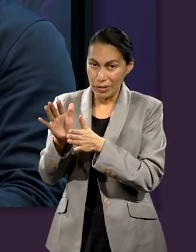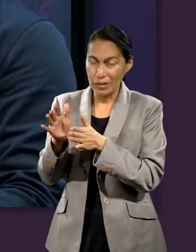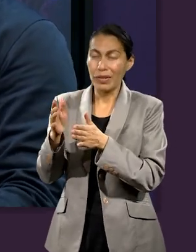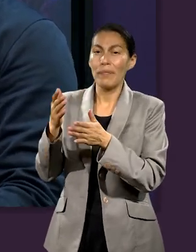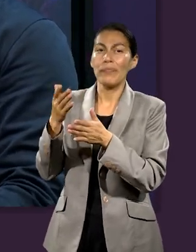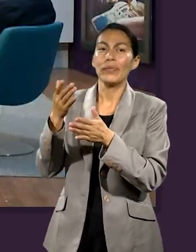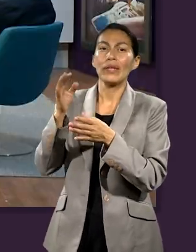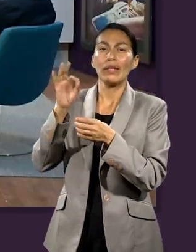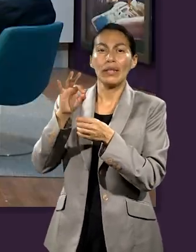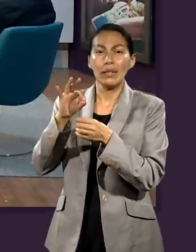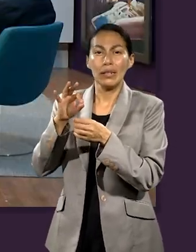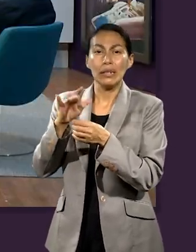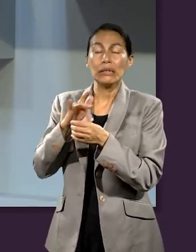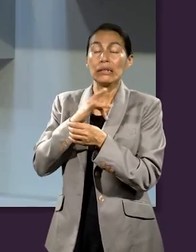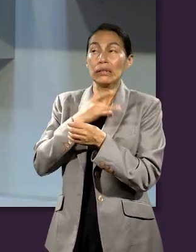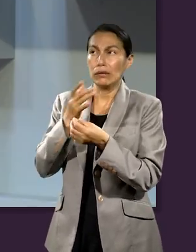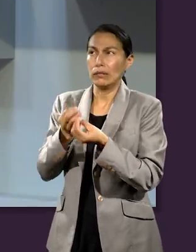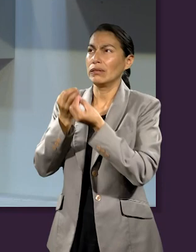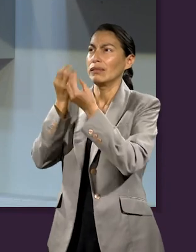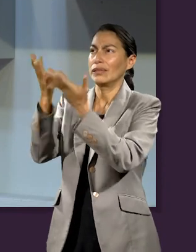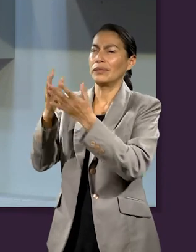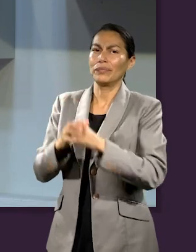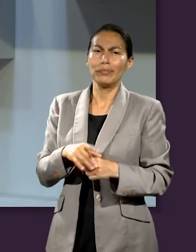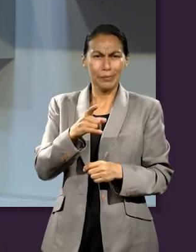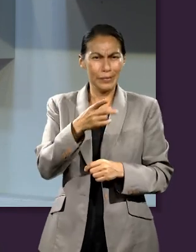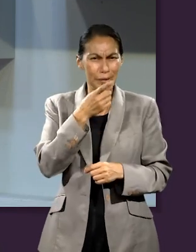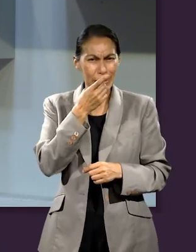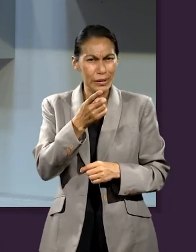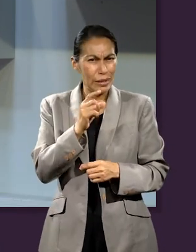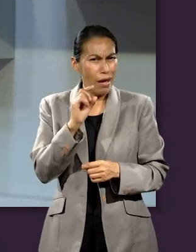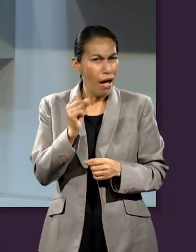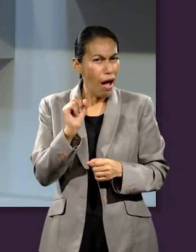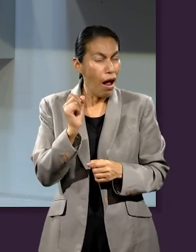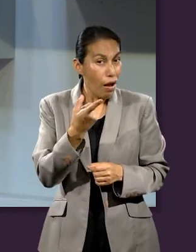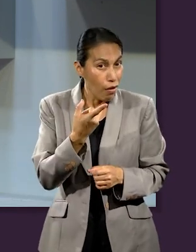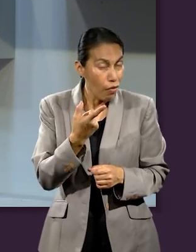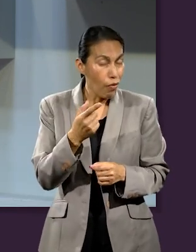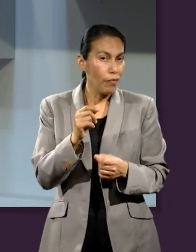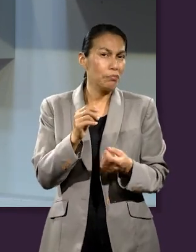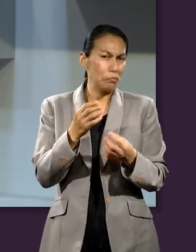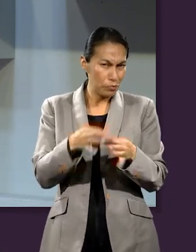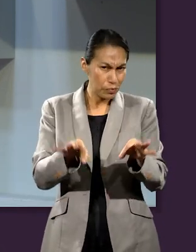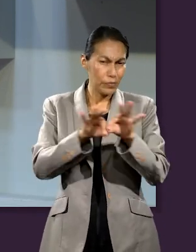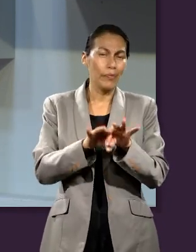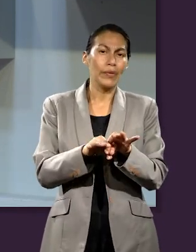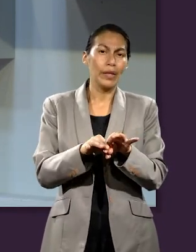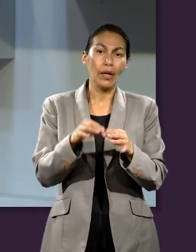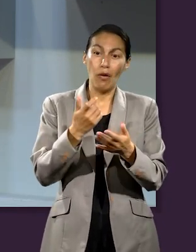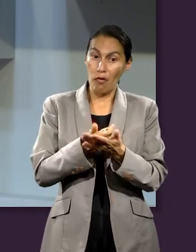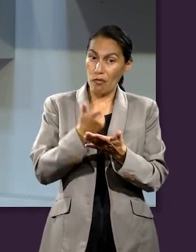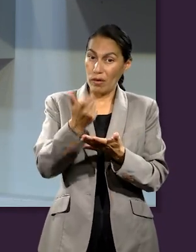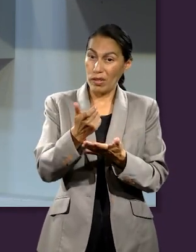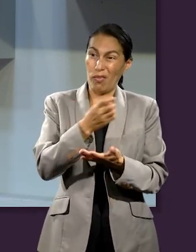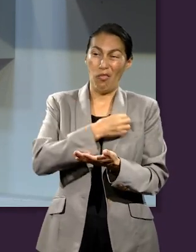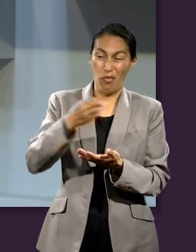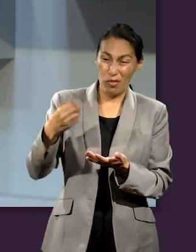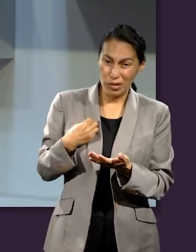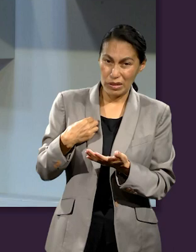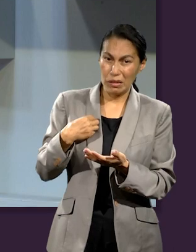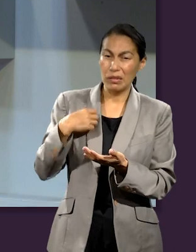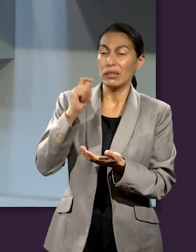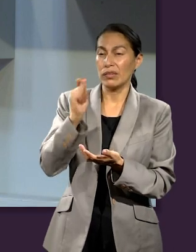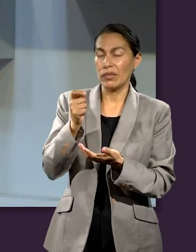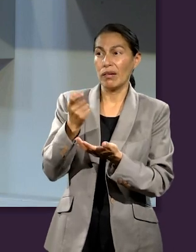una fibra sensible. Ofrendar por obligación se llama cuota, pero ofrendar por